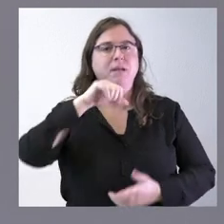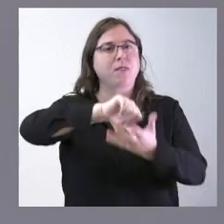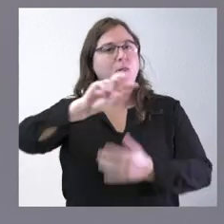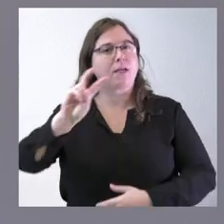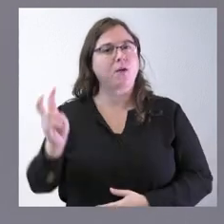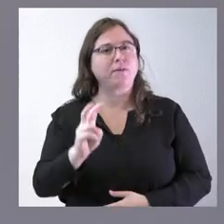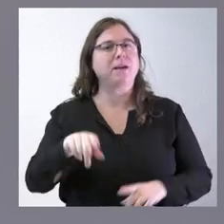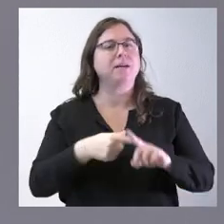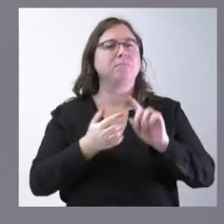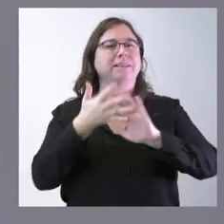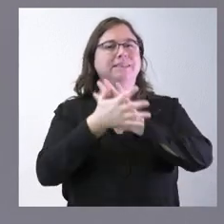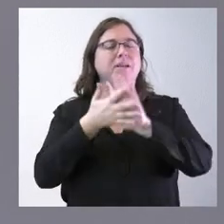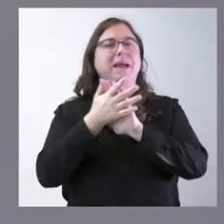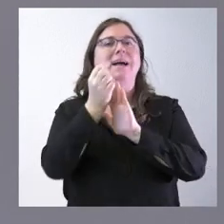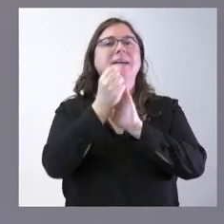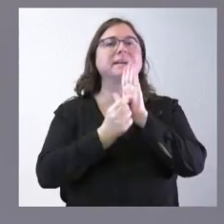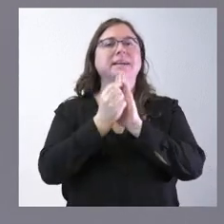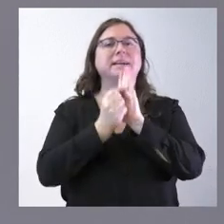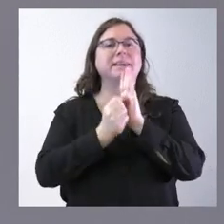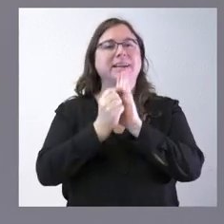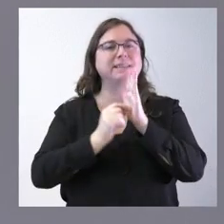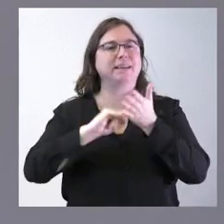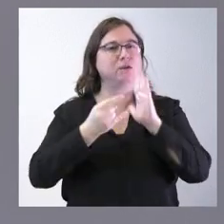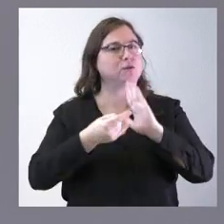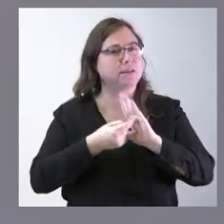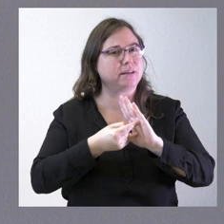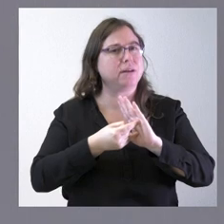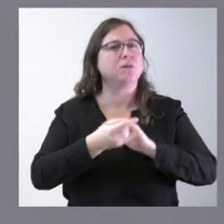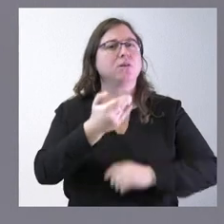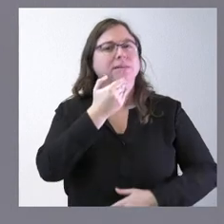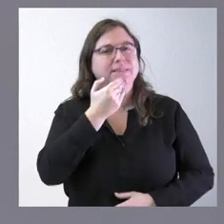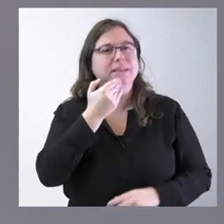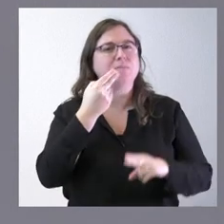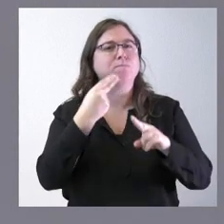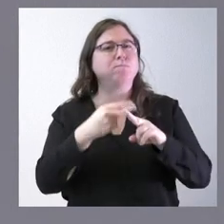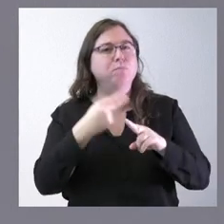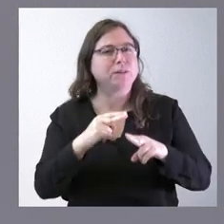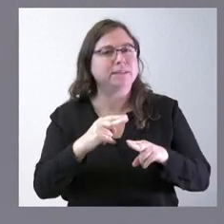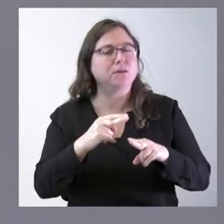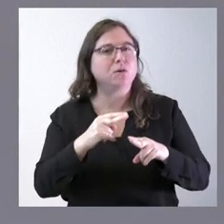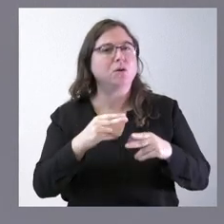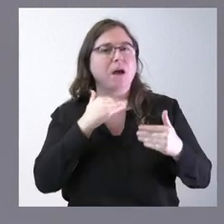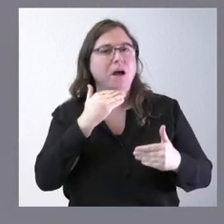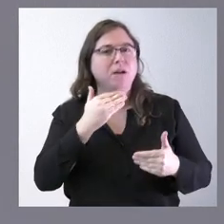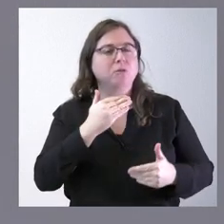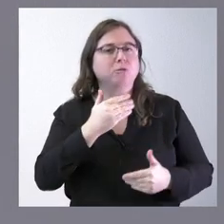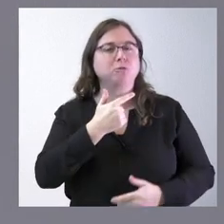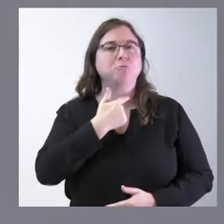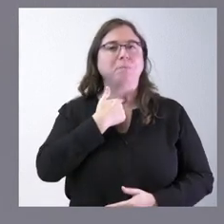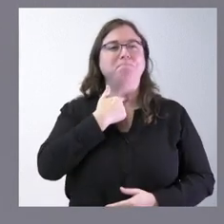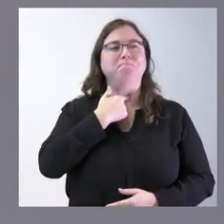habla de criterios técnicos? Si fueran otro tipo de criterios, cual políticos, no estaríamos tan optimistas.